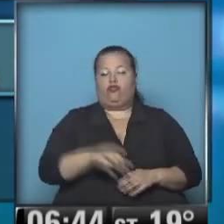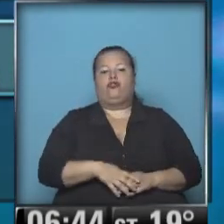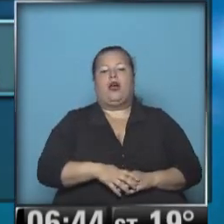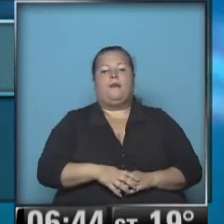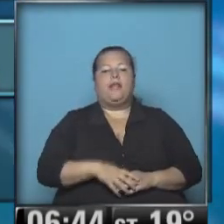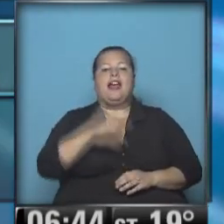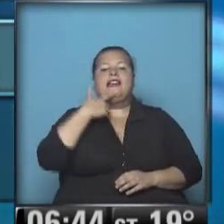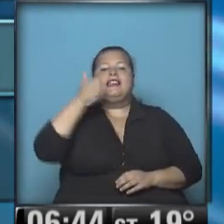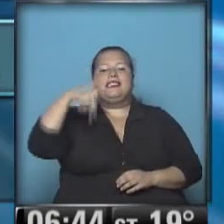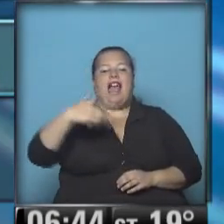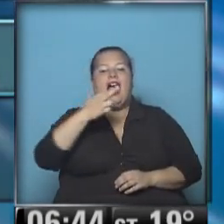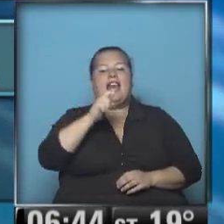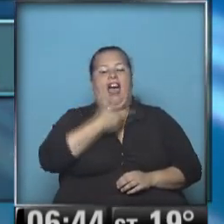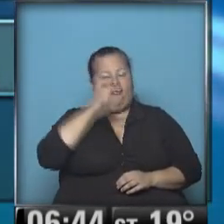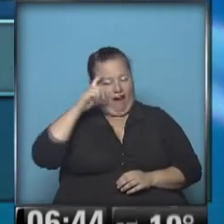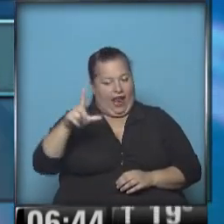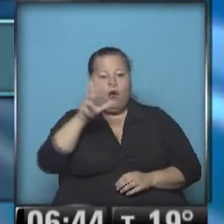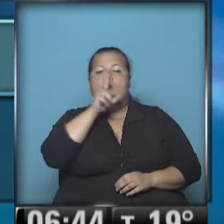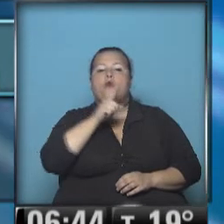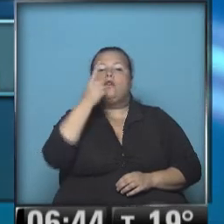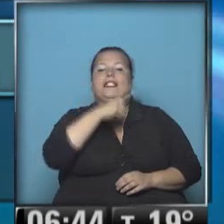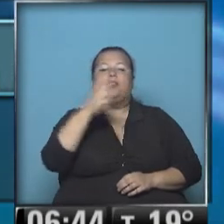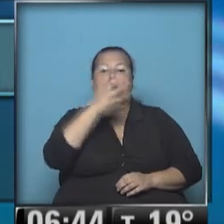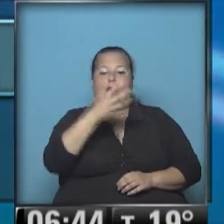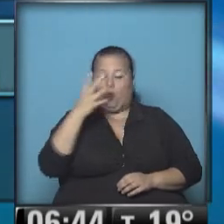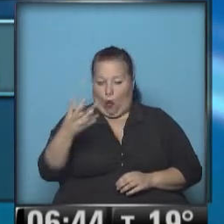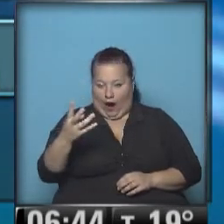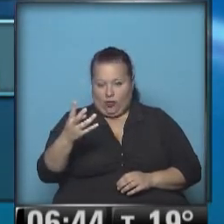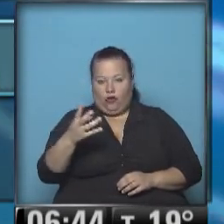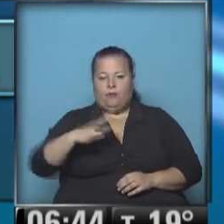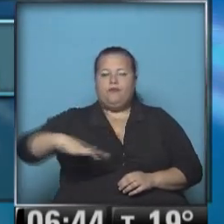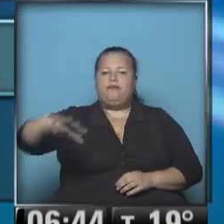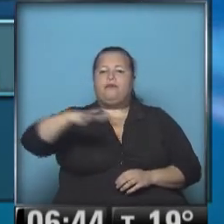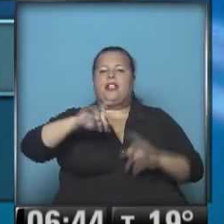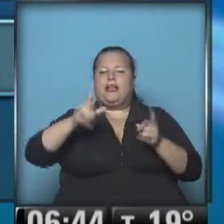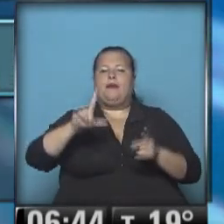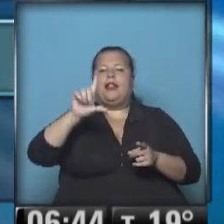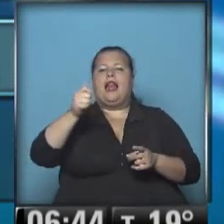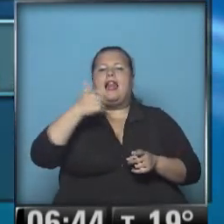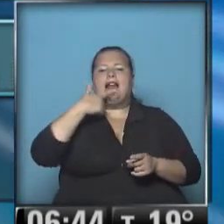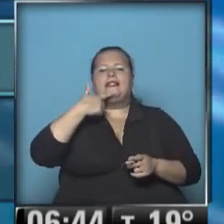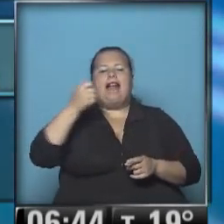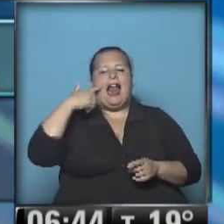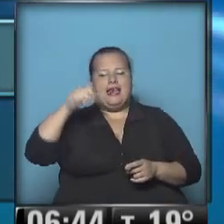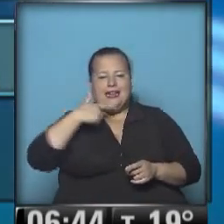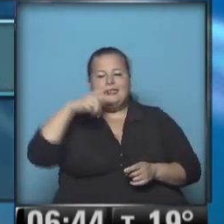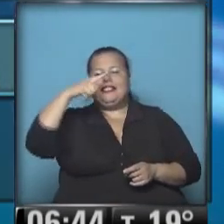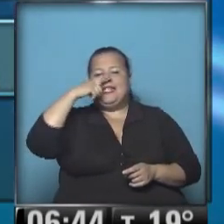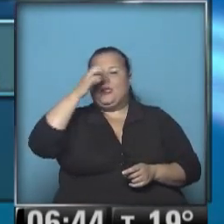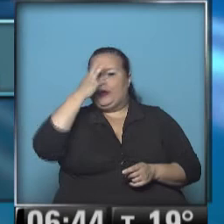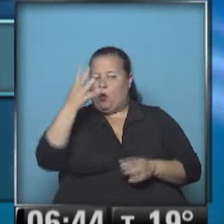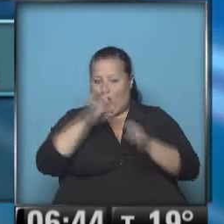en San Rafael, Ruta 144, en la zona también de La Salina, kilómetro 724.